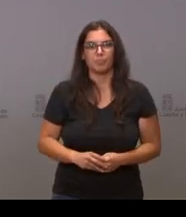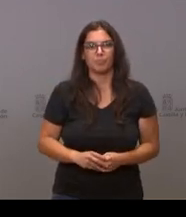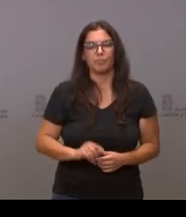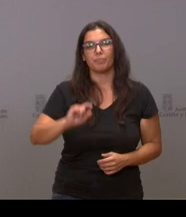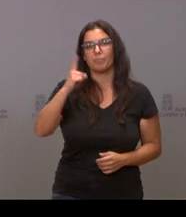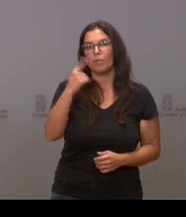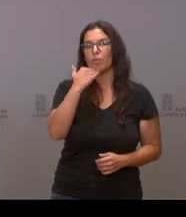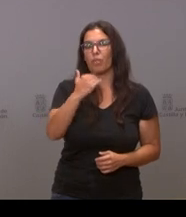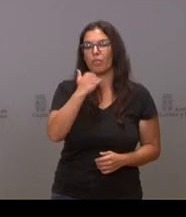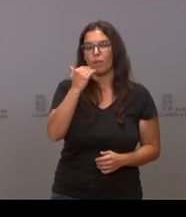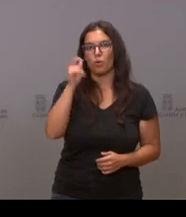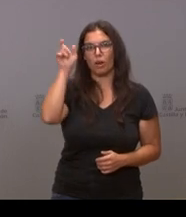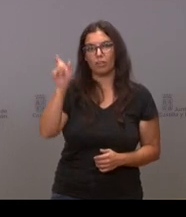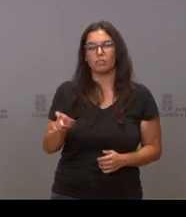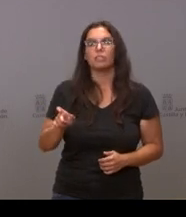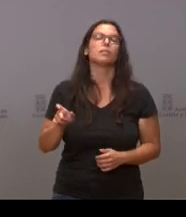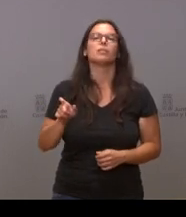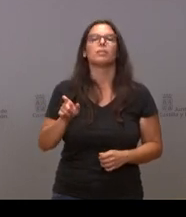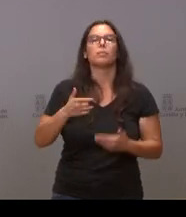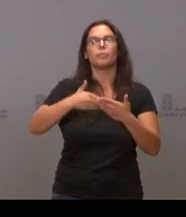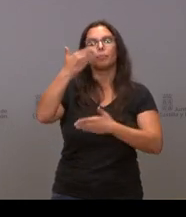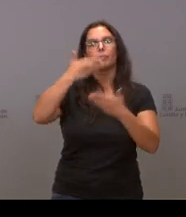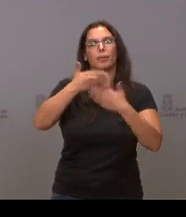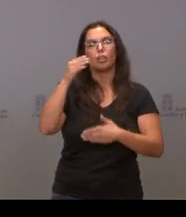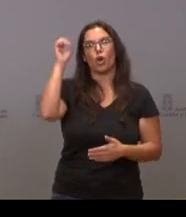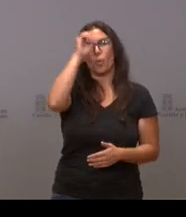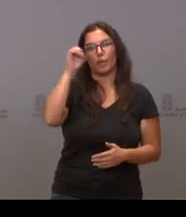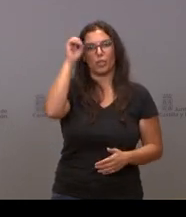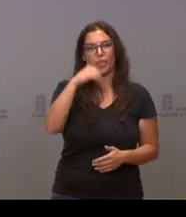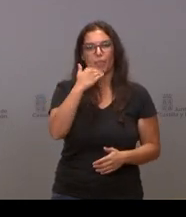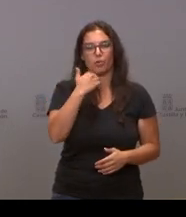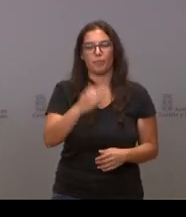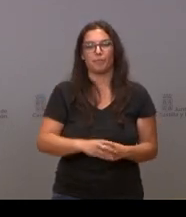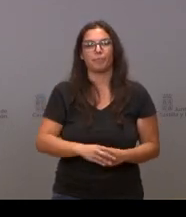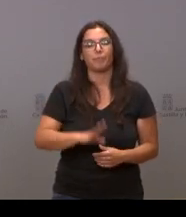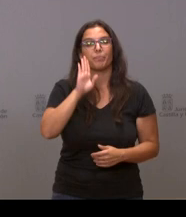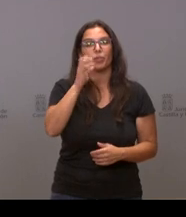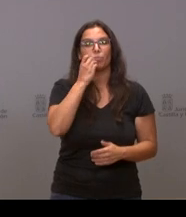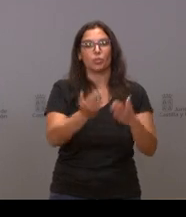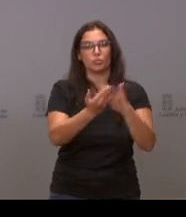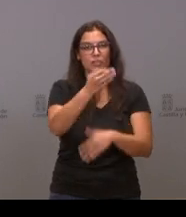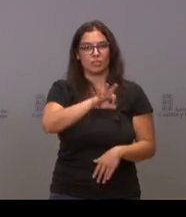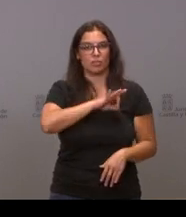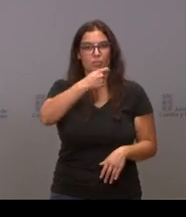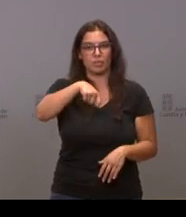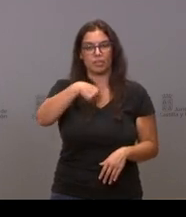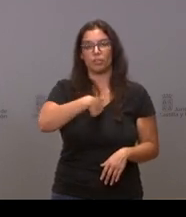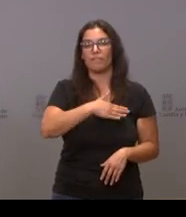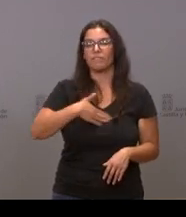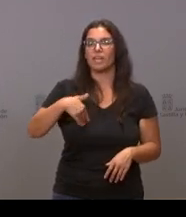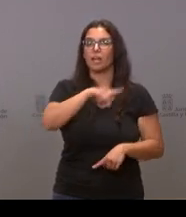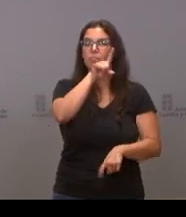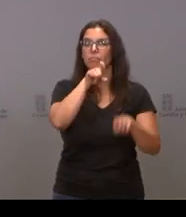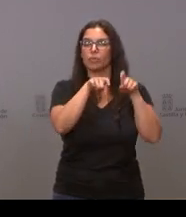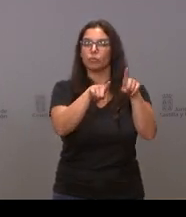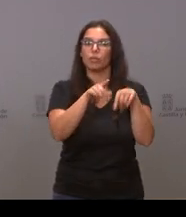Zamora con Carlos Gil, de La Opinión. Buenos días, Carlos. Buenos días, señor presidente. Yo quería preguntarle qué